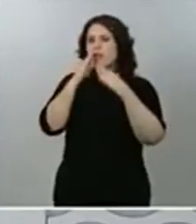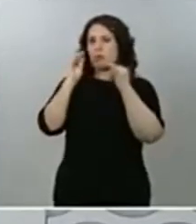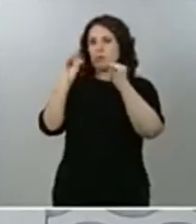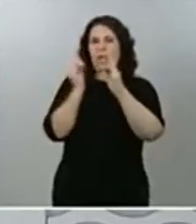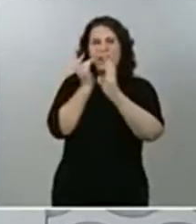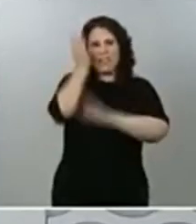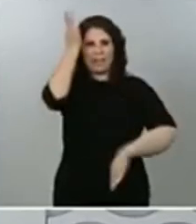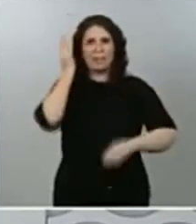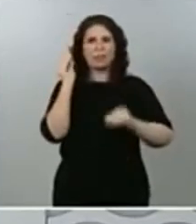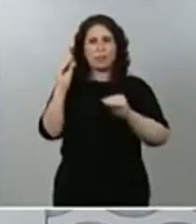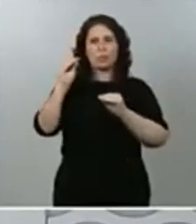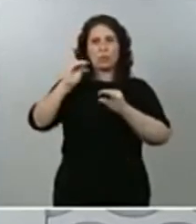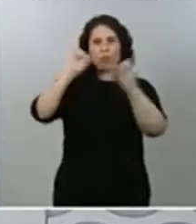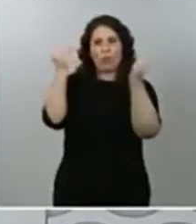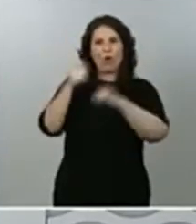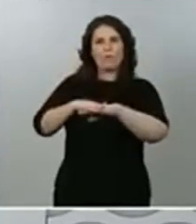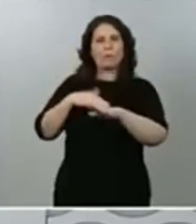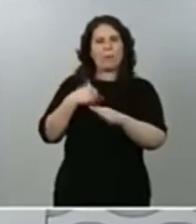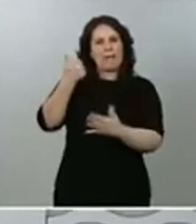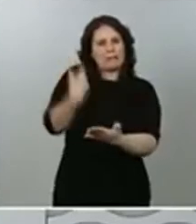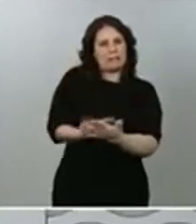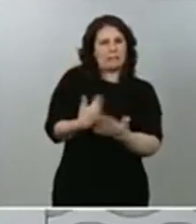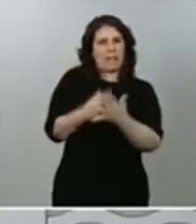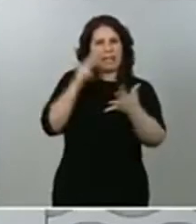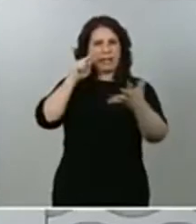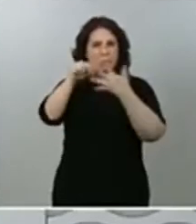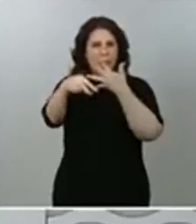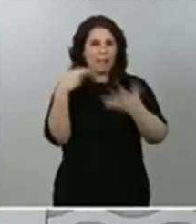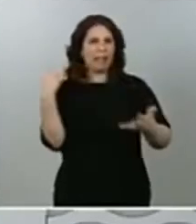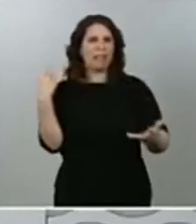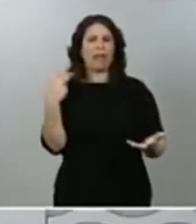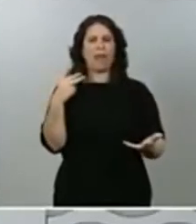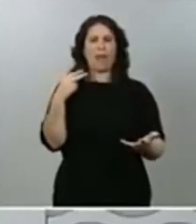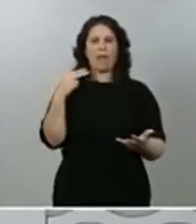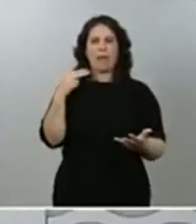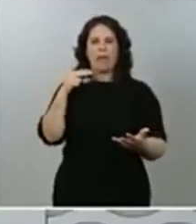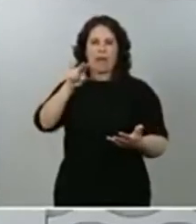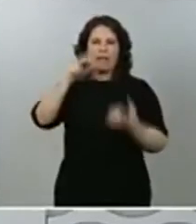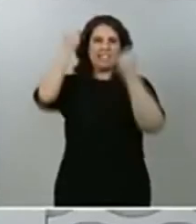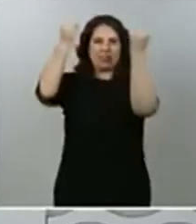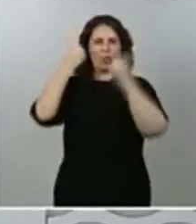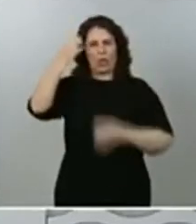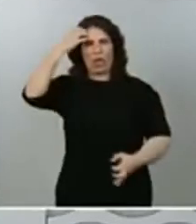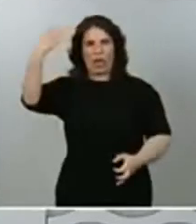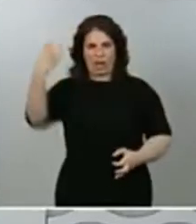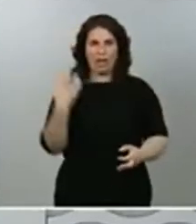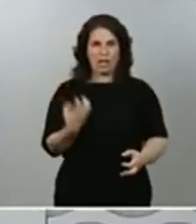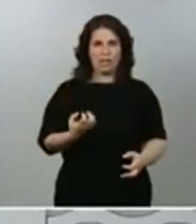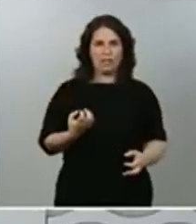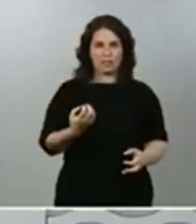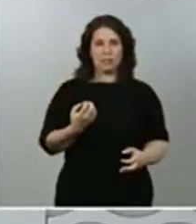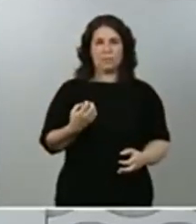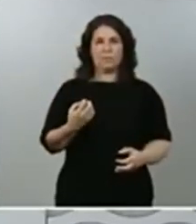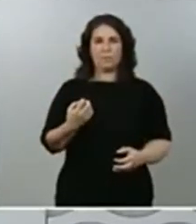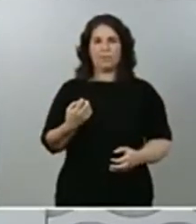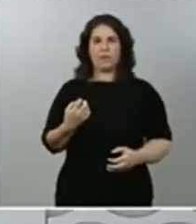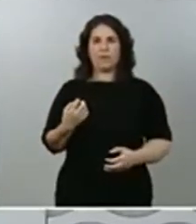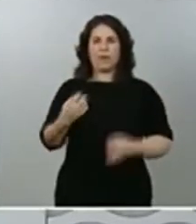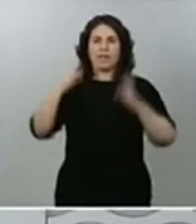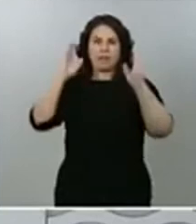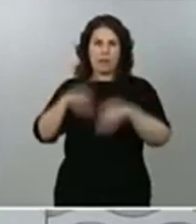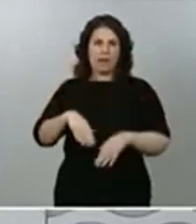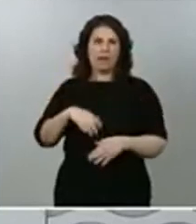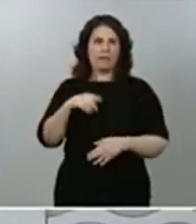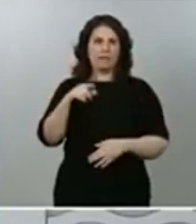aumentaban la rendición de cuentas, que aumentaban la transparencia y que permitían preservar también a la institución de